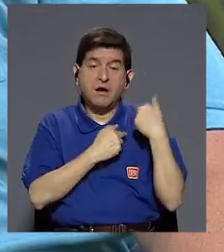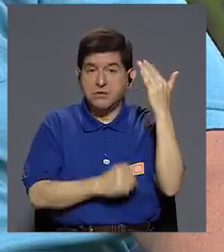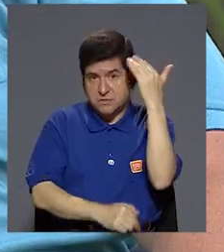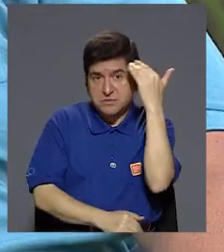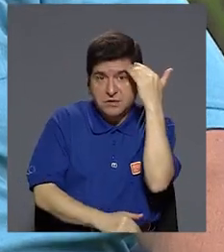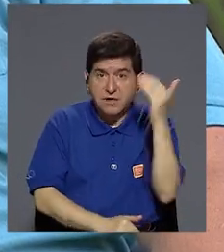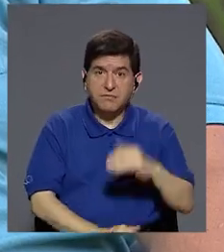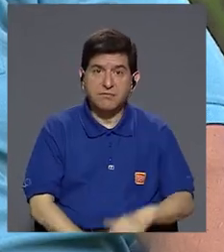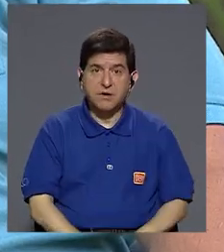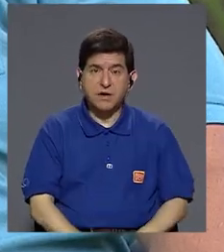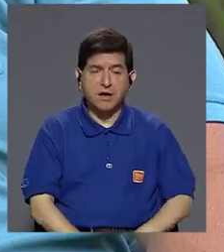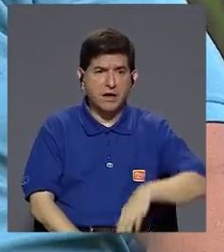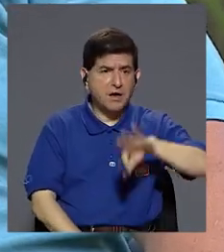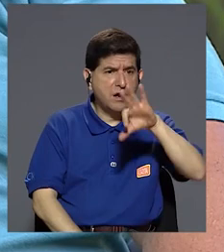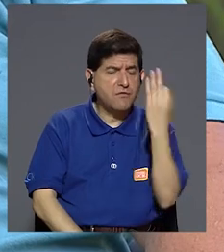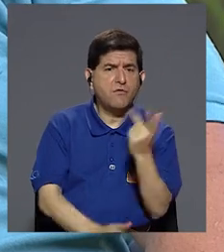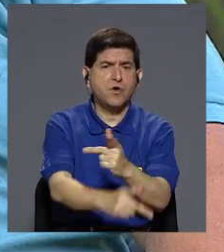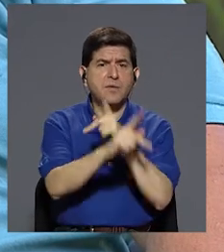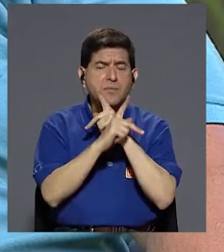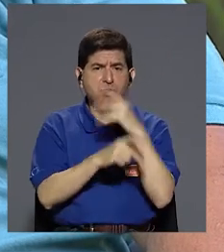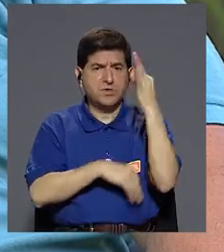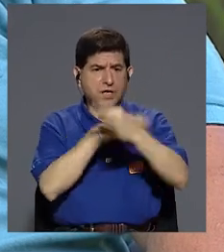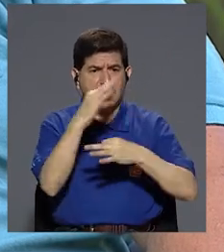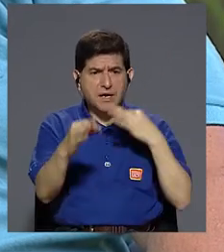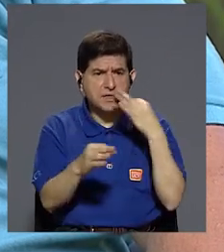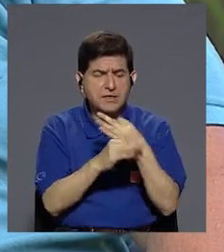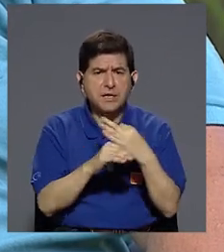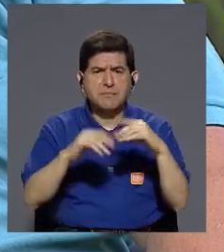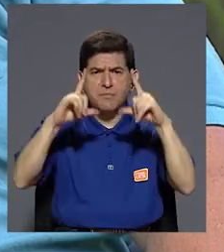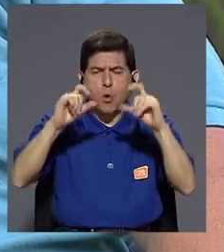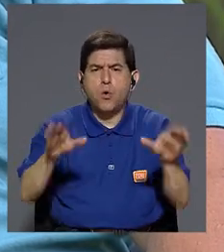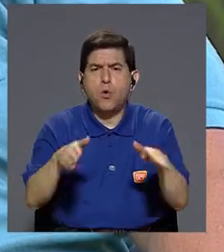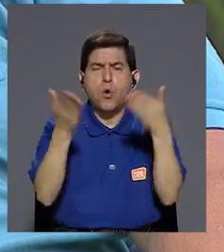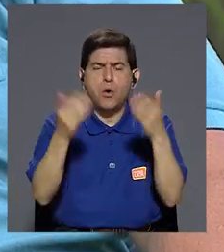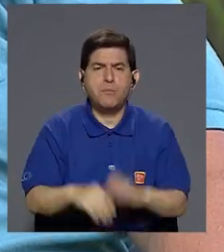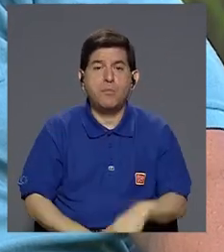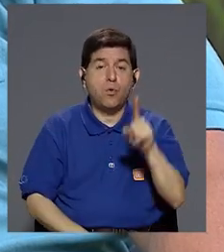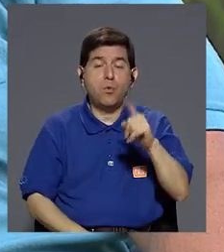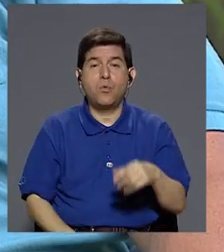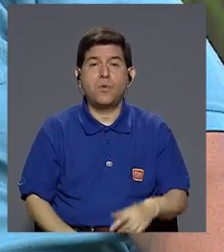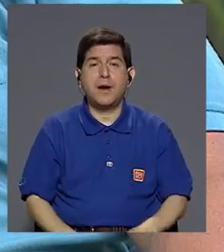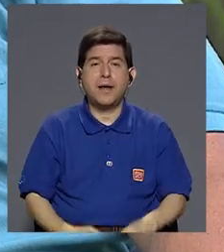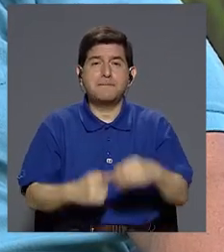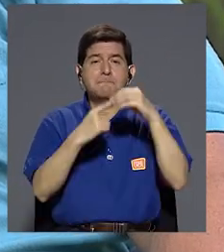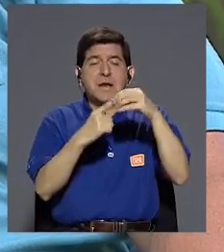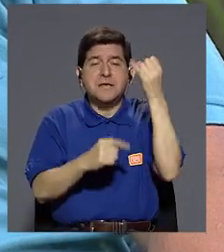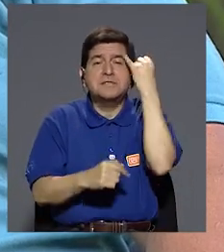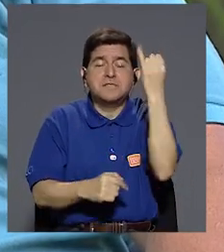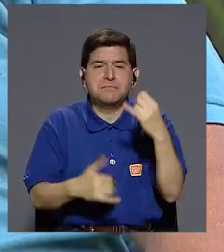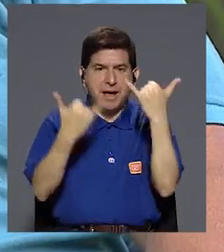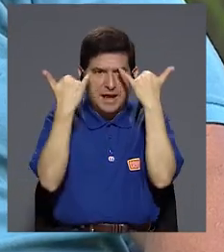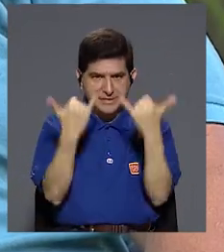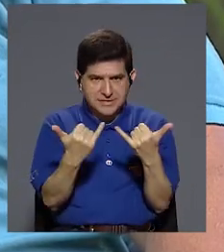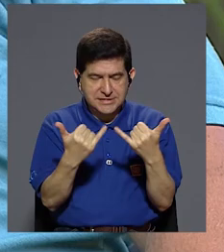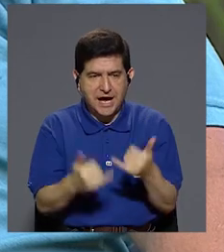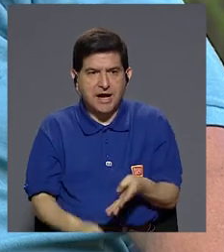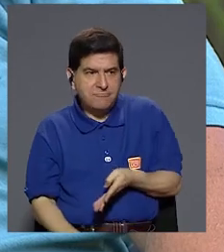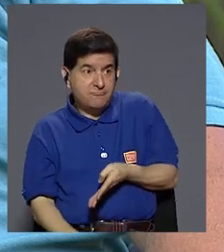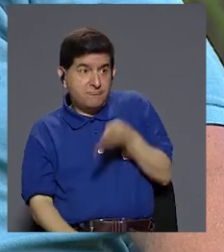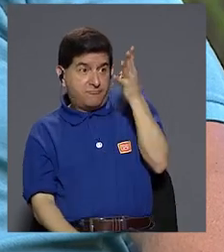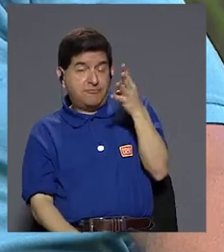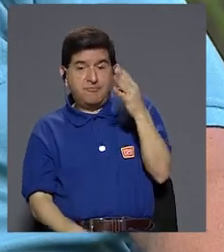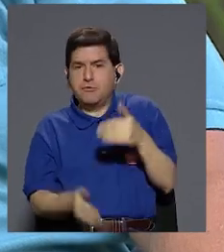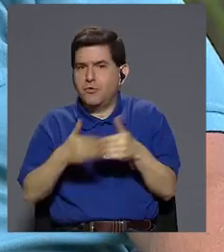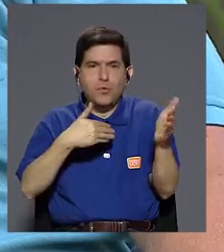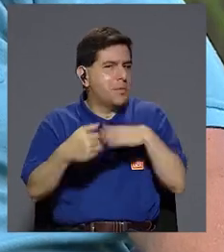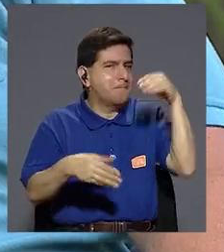responsabilidad de saber de qué manera podemos proteger ese tipo de fotografías. Hay una premisa básica de todos modos, una vez que subimos